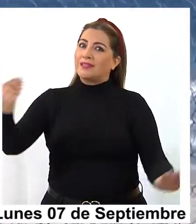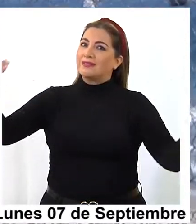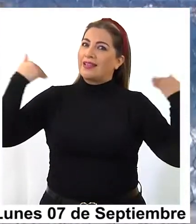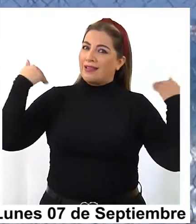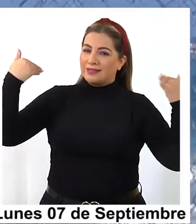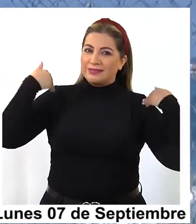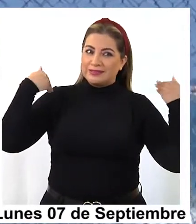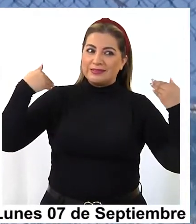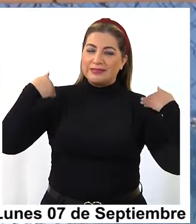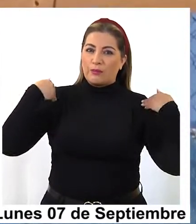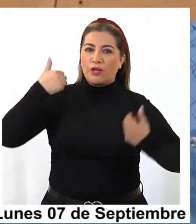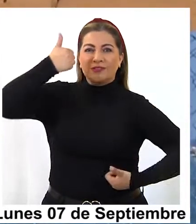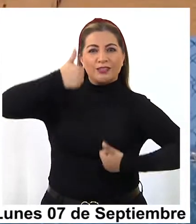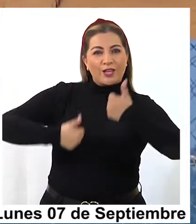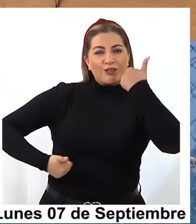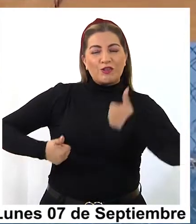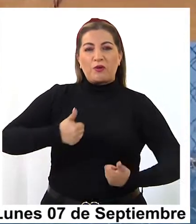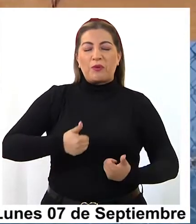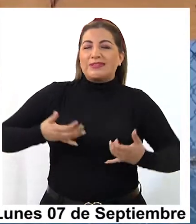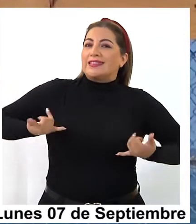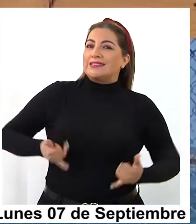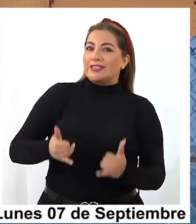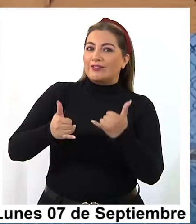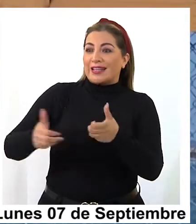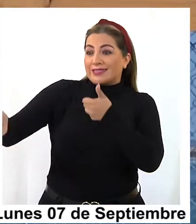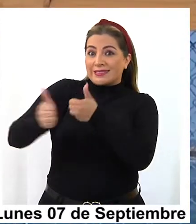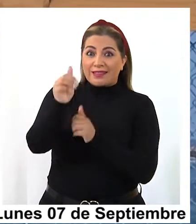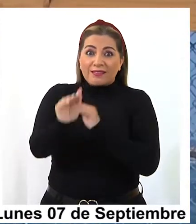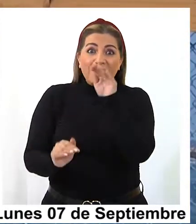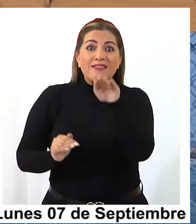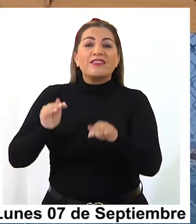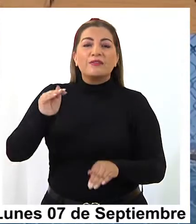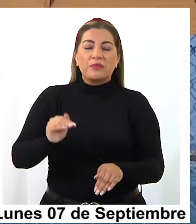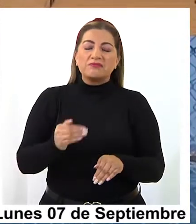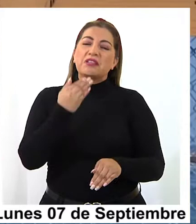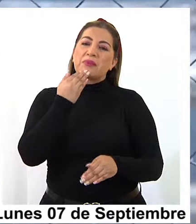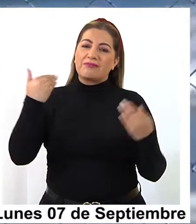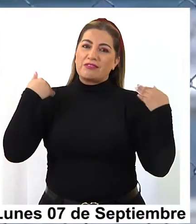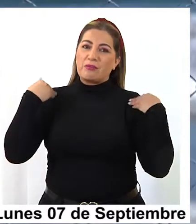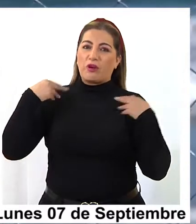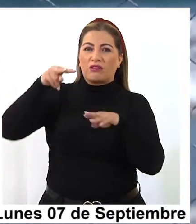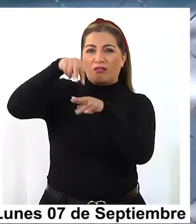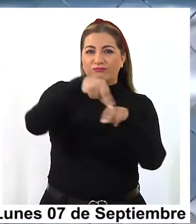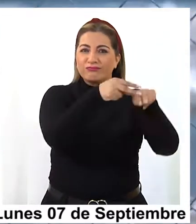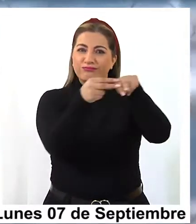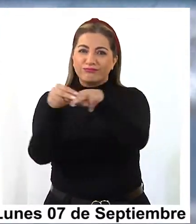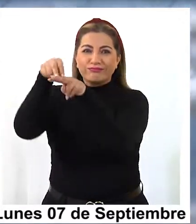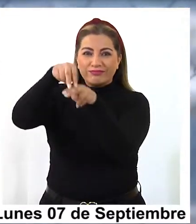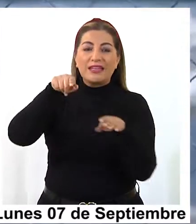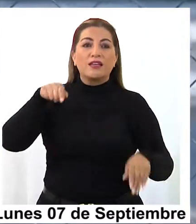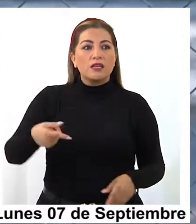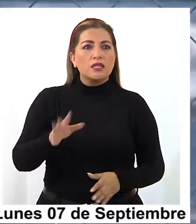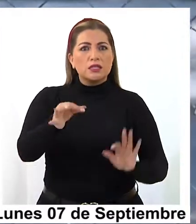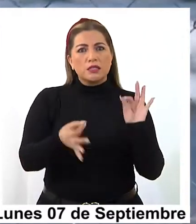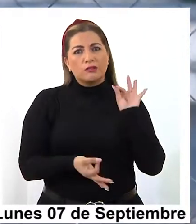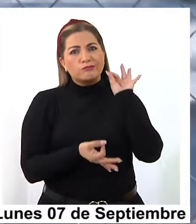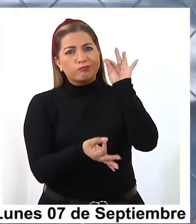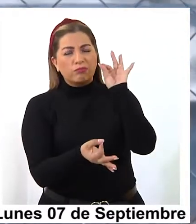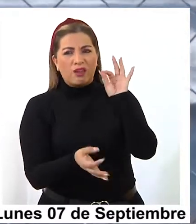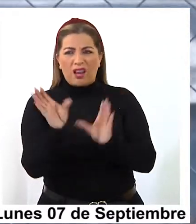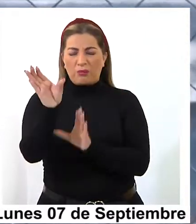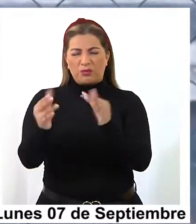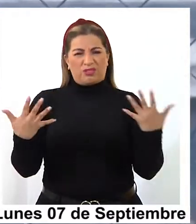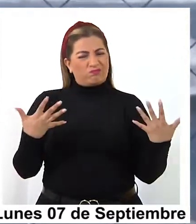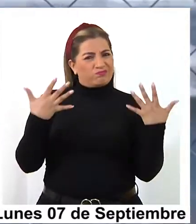deportivas, competitivas o recreativas en el borde costero y deportes acuáticos. Esta publicación confundió a la